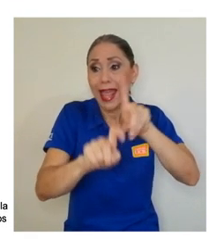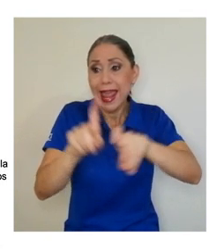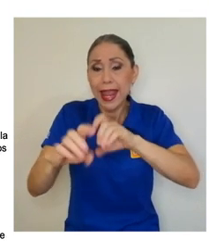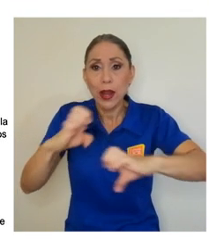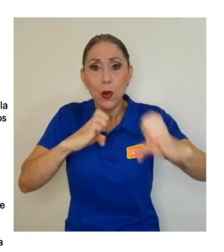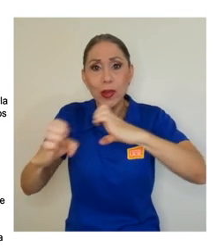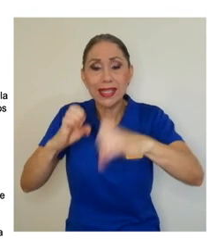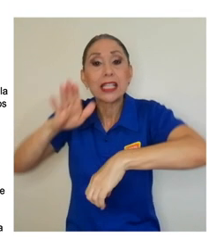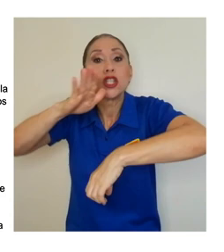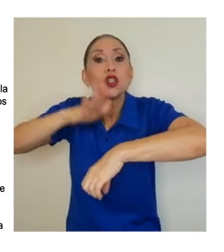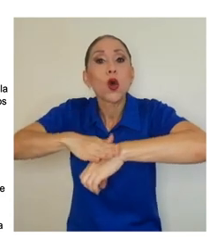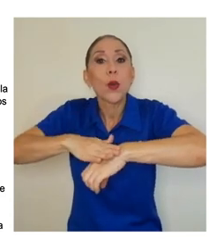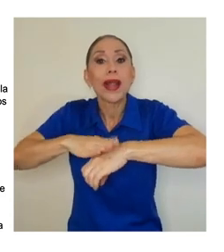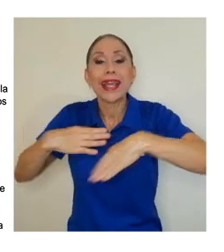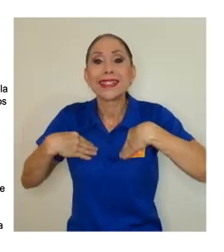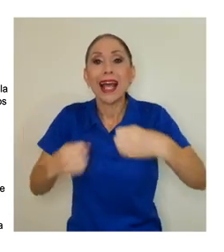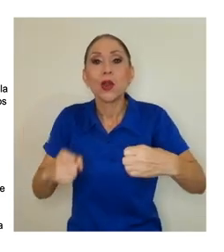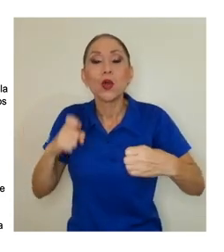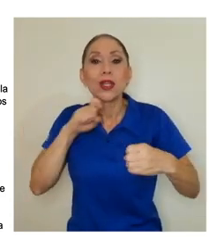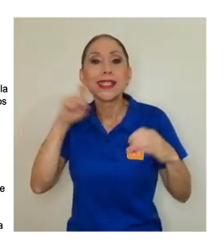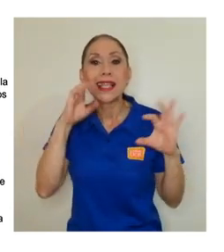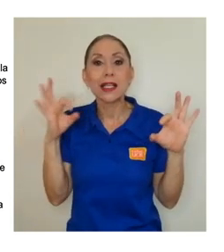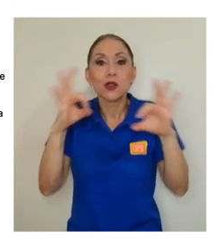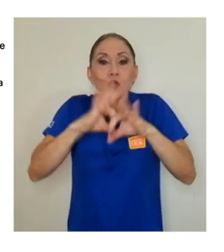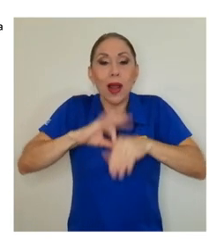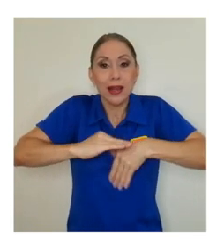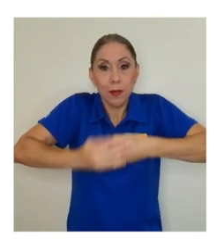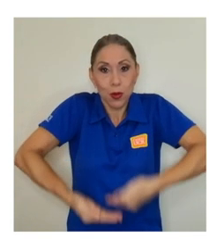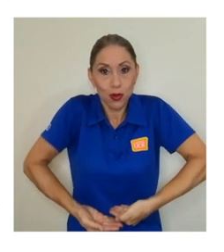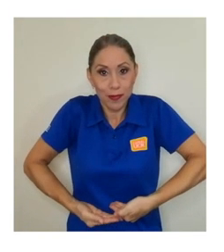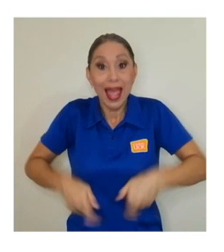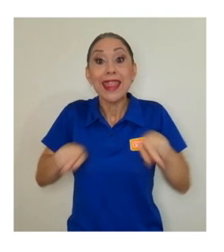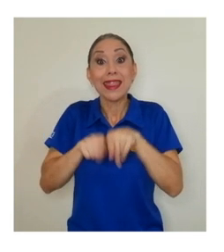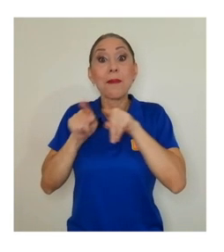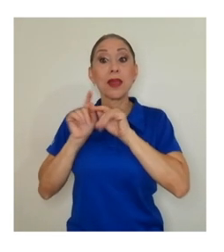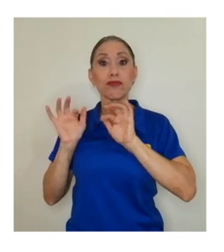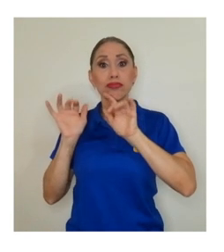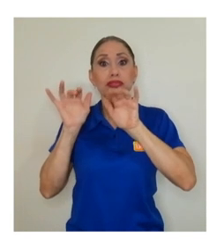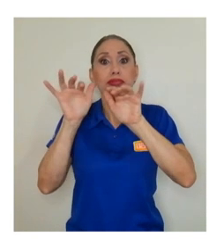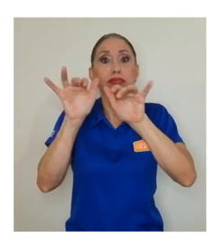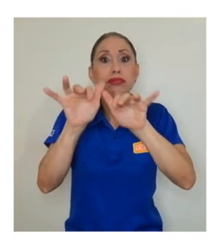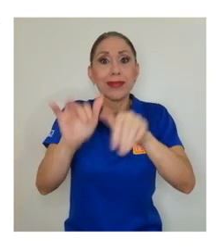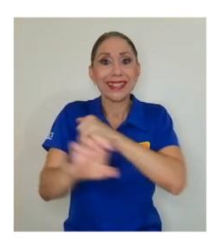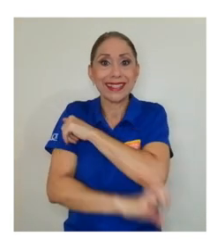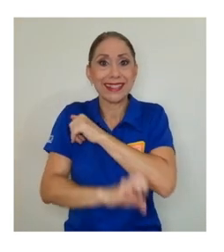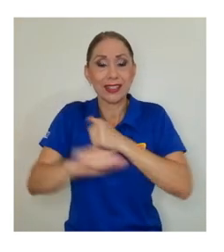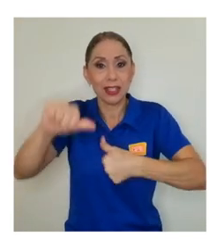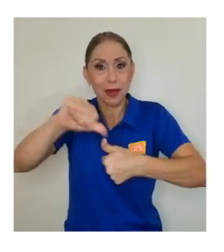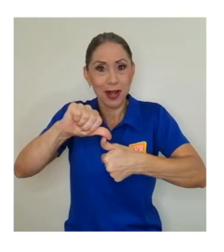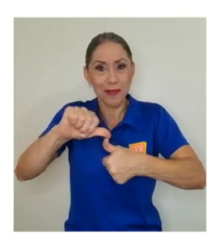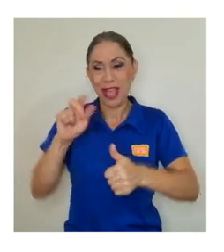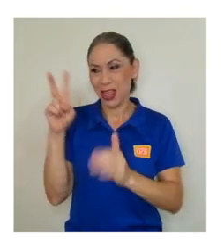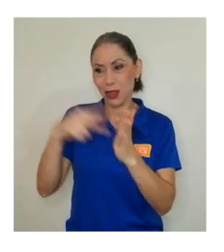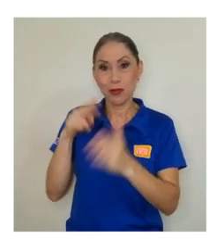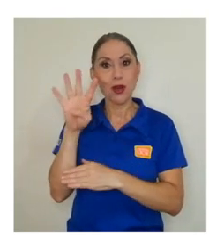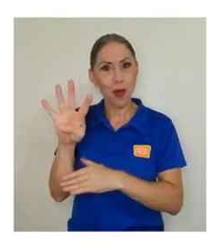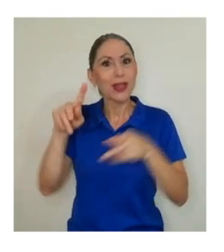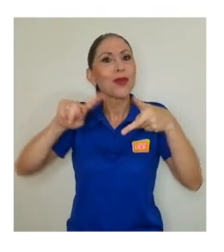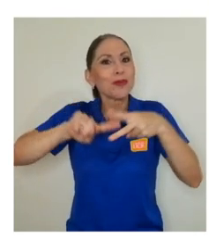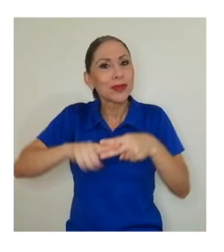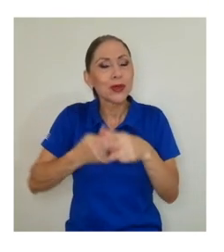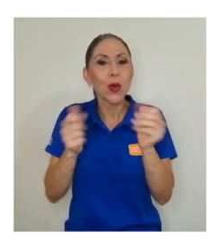salud sexual y reproductiva, fenómenos migratorios en Centroamérica y ya en el 2004 desarrolló el tema del